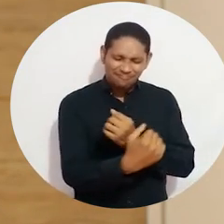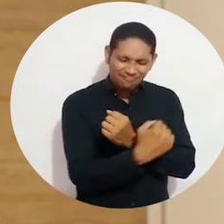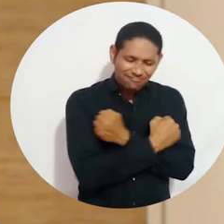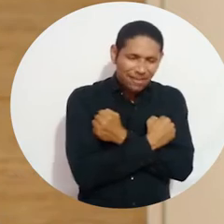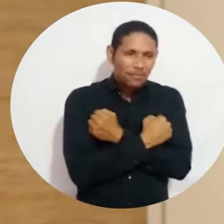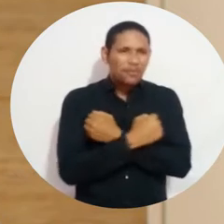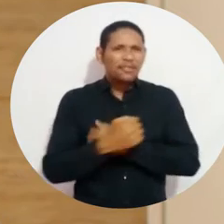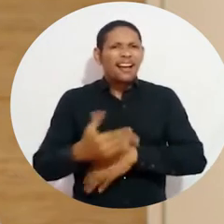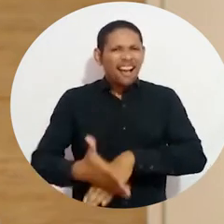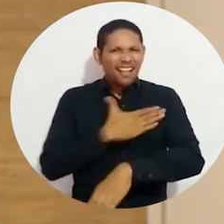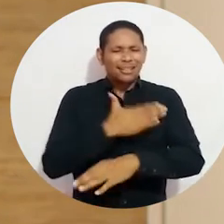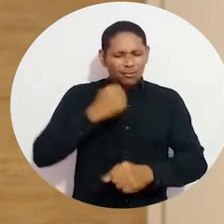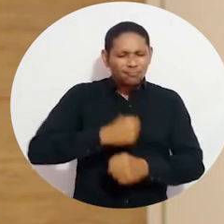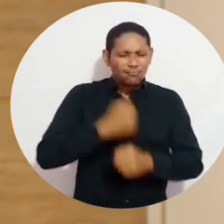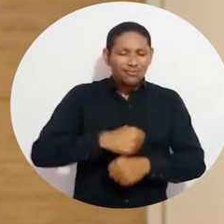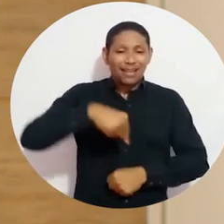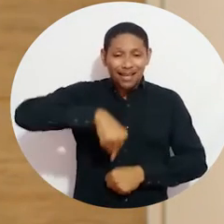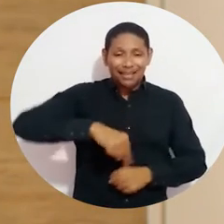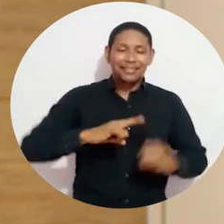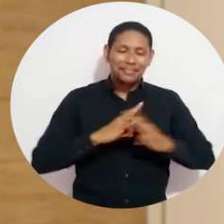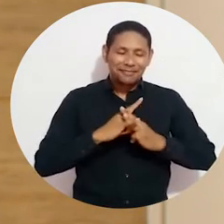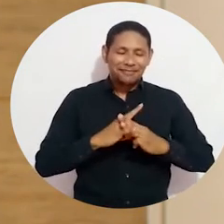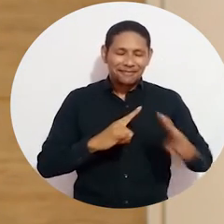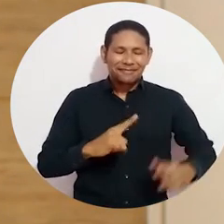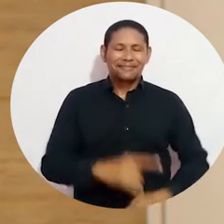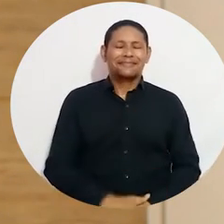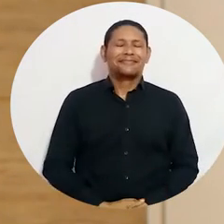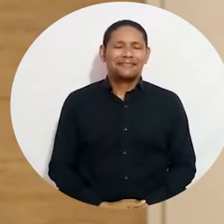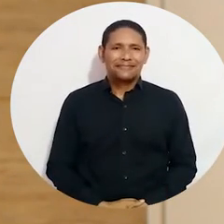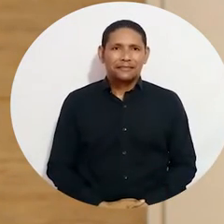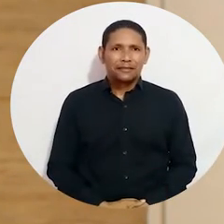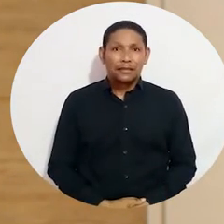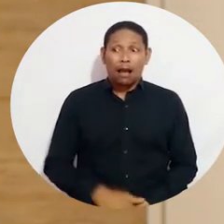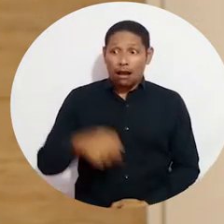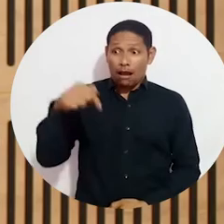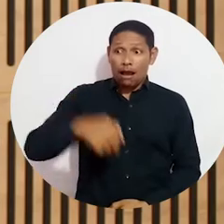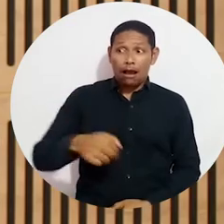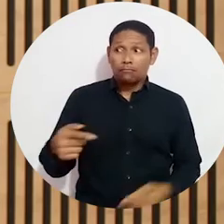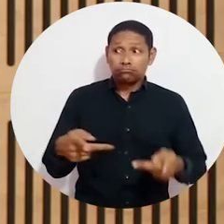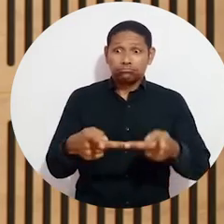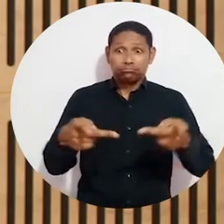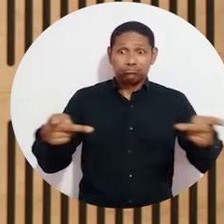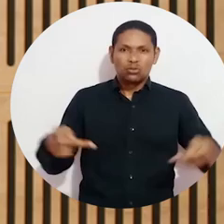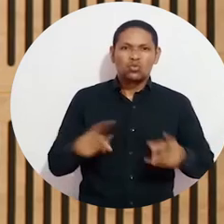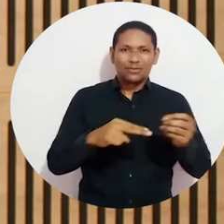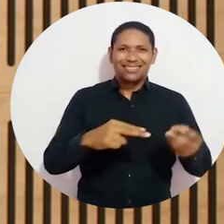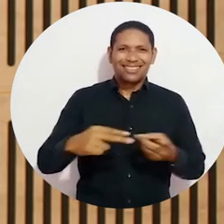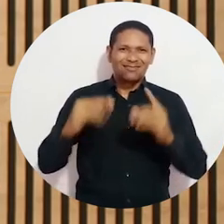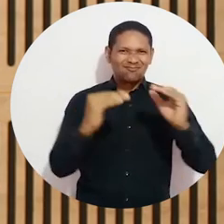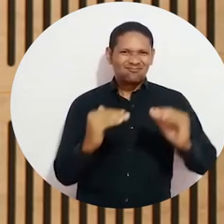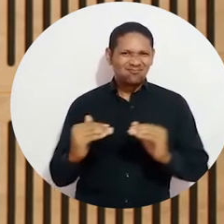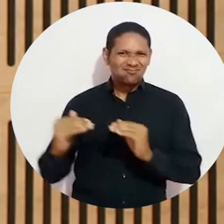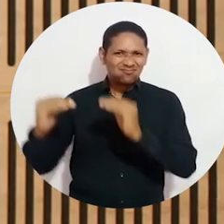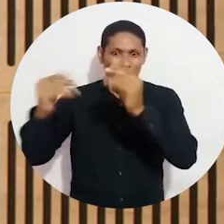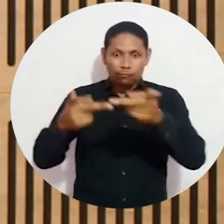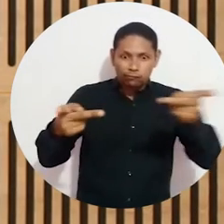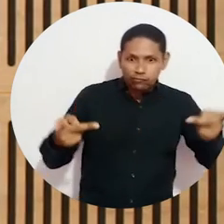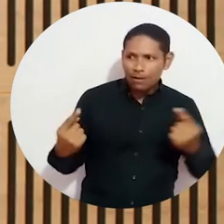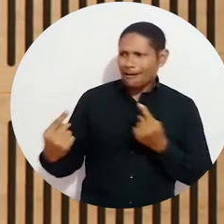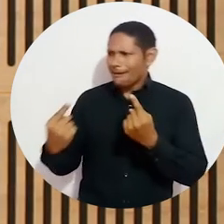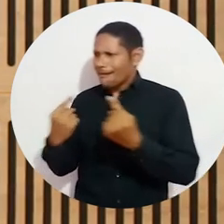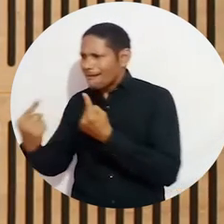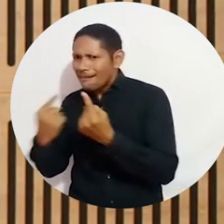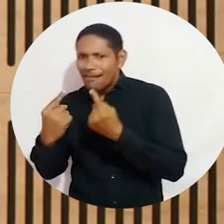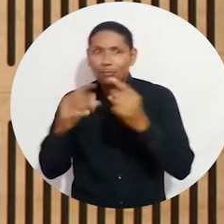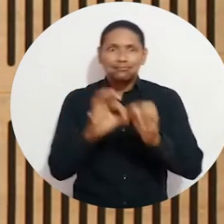mucho amor, con mucho cariño. De esta que fue mi casa de trabajo durante mucho tiempo. Este tipo de espacios dentro de las instituciones de educación